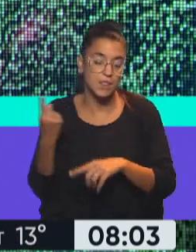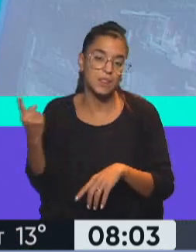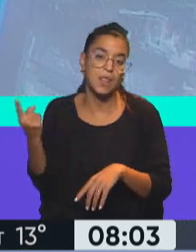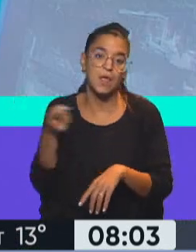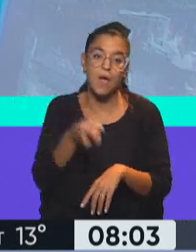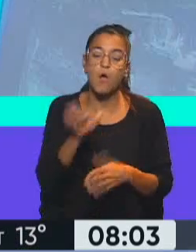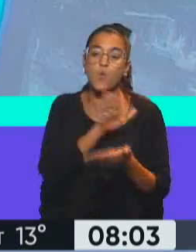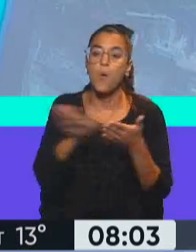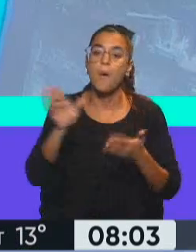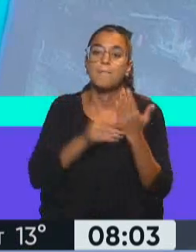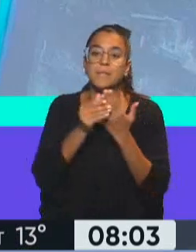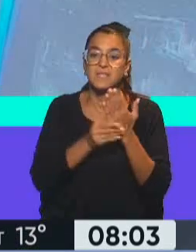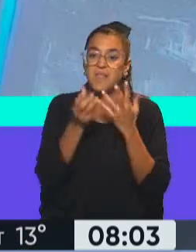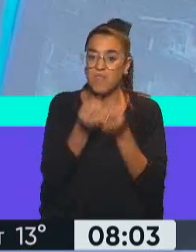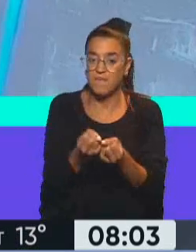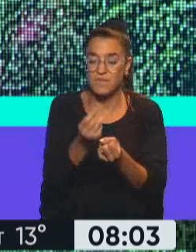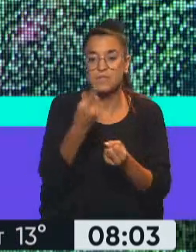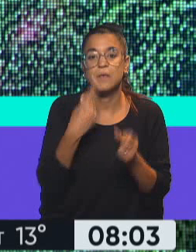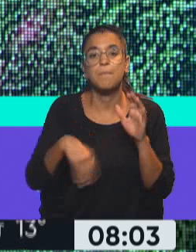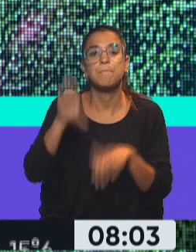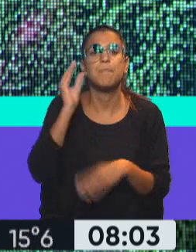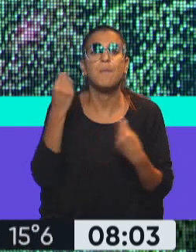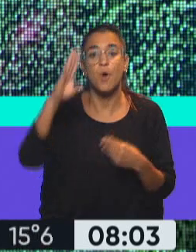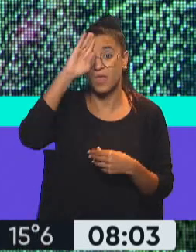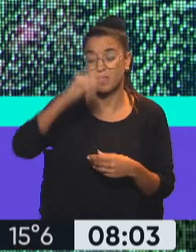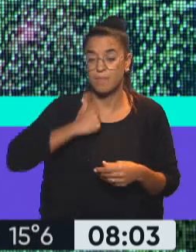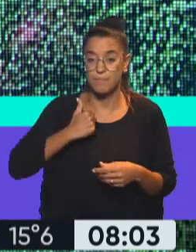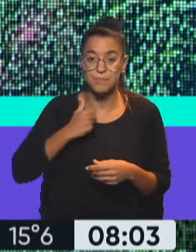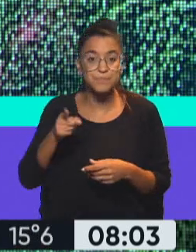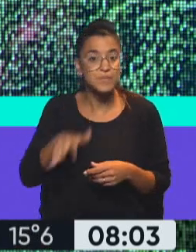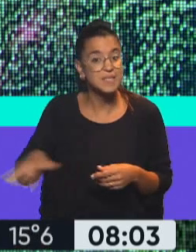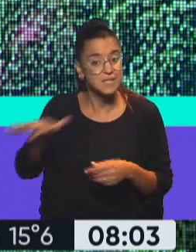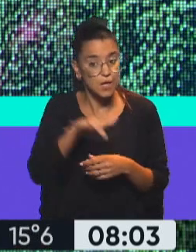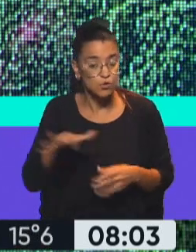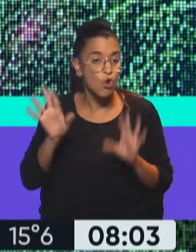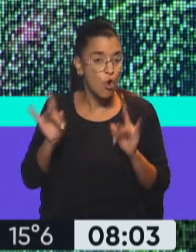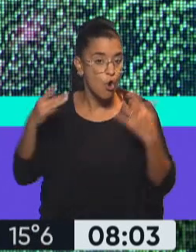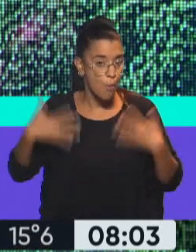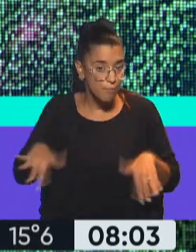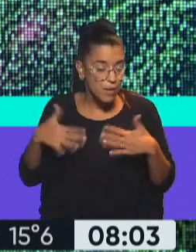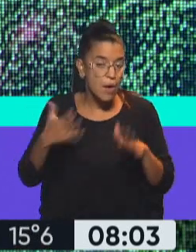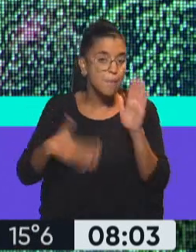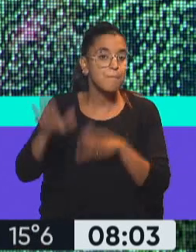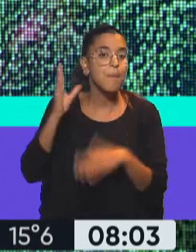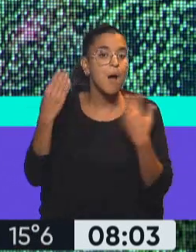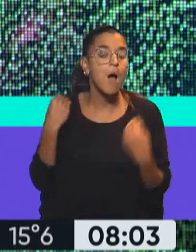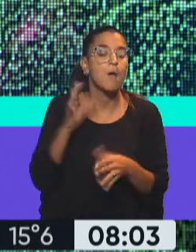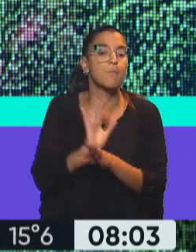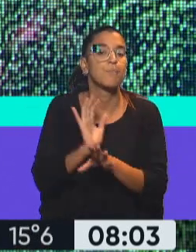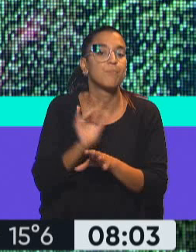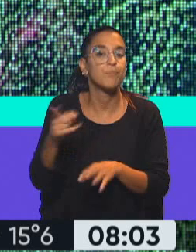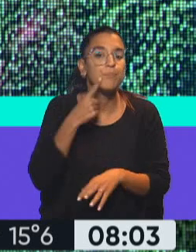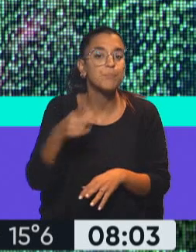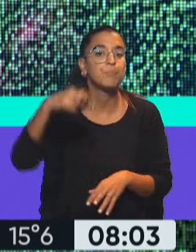encarar la nueva ministra de Defensa, sobre todo porque el sector militar en Chile es un sector bastante complicado, sobre todo por la pervivencia